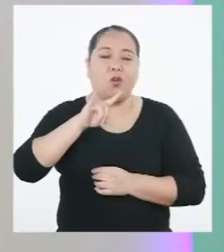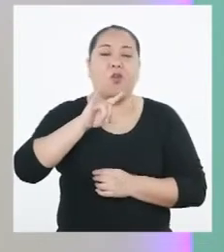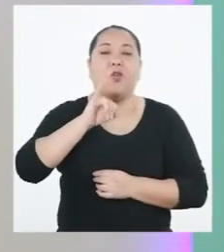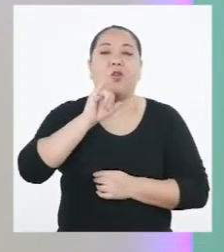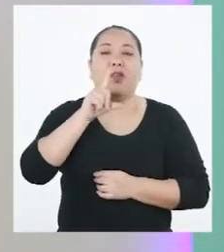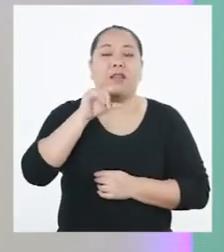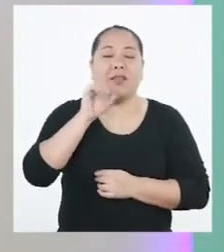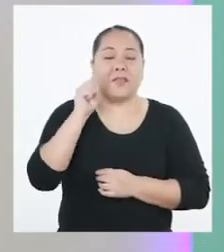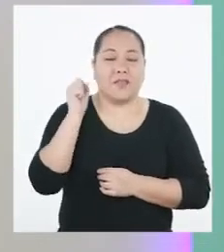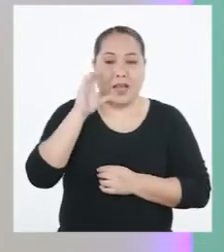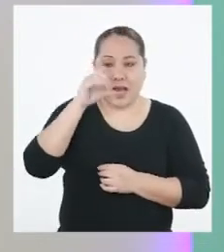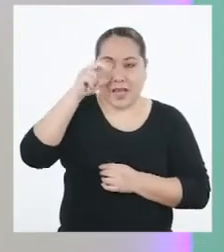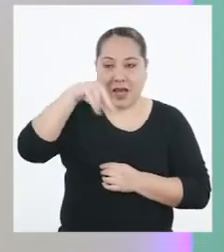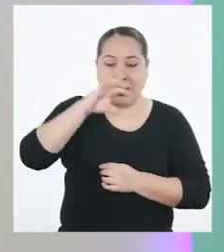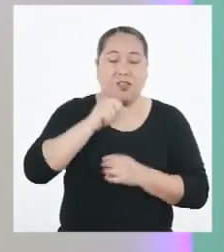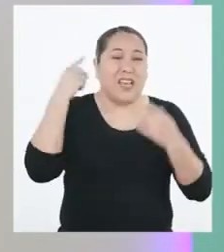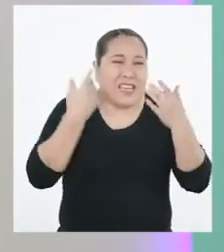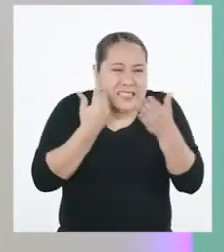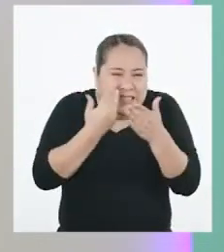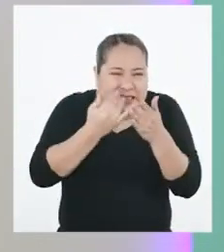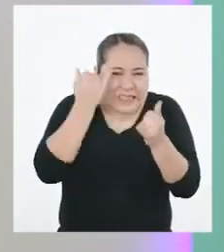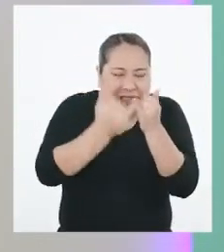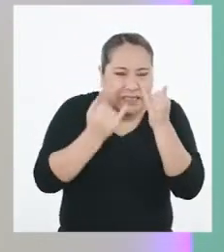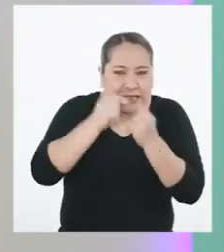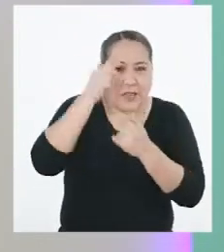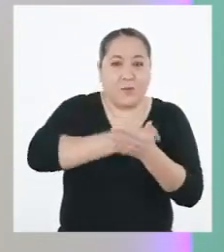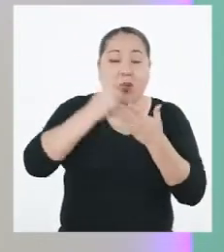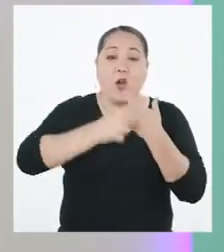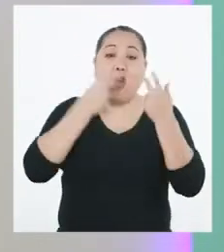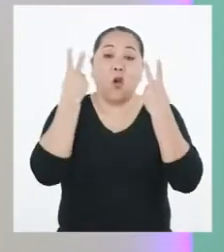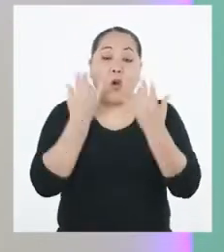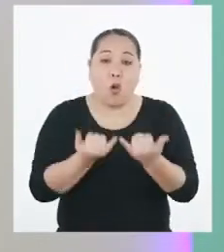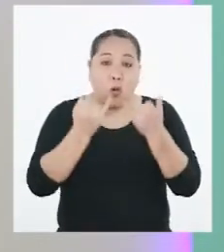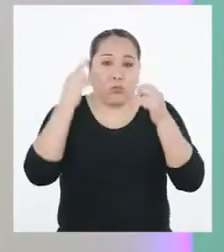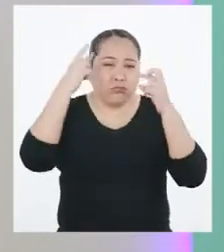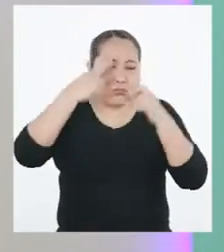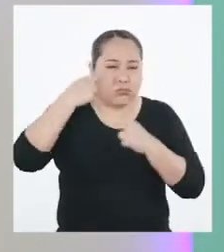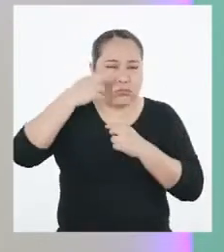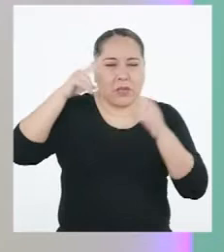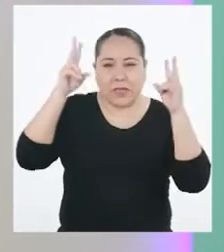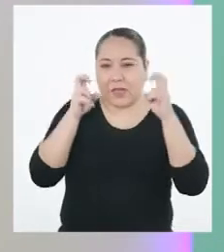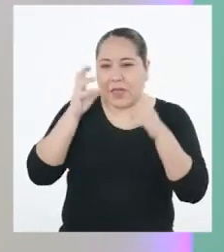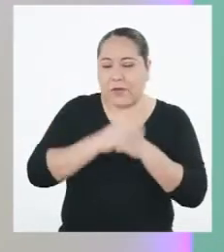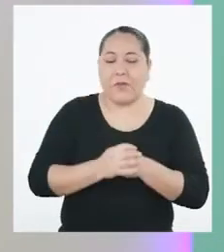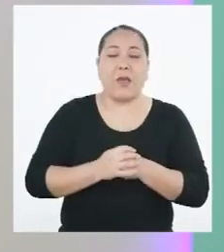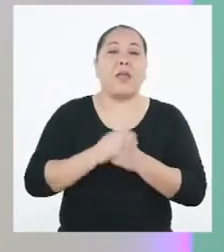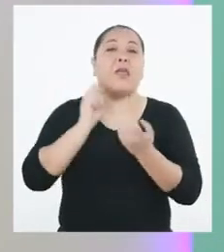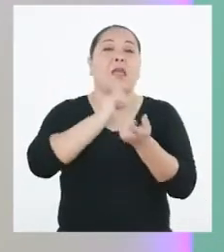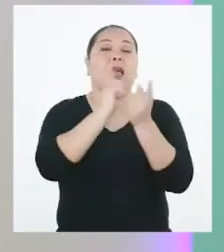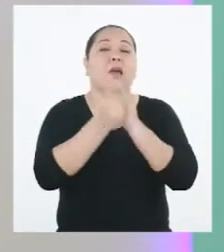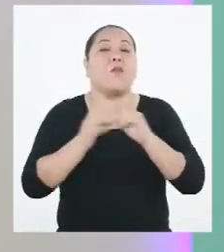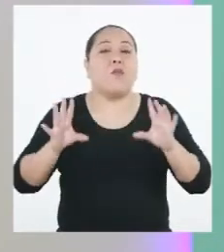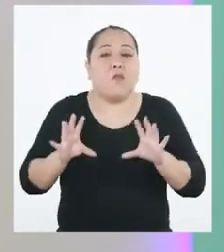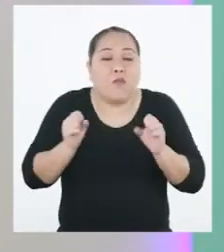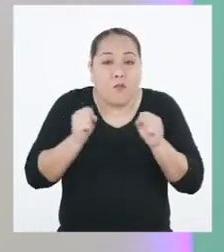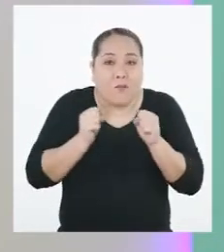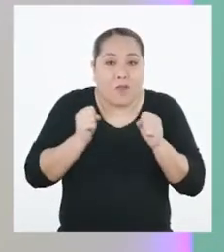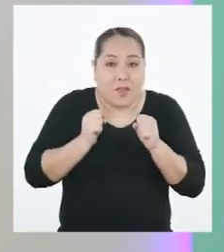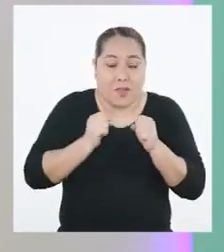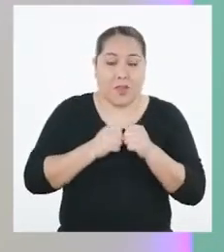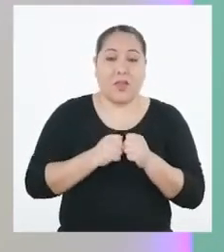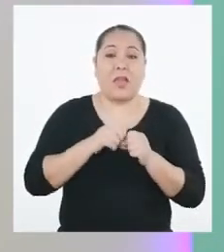Caicho. Ya estamos casi al cierre del programa. Hoy nos tocó reflexionar sobre el tema de los fenómenos del friaje y las heladas.